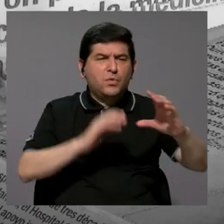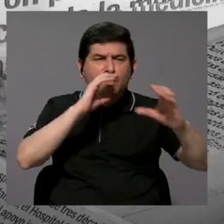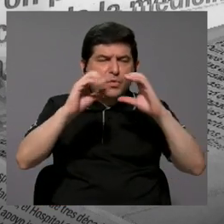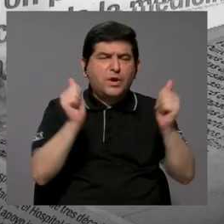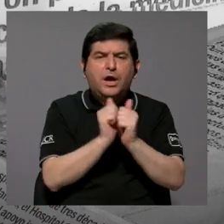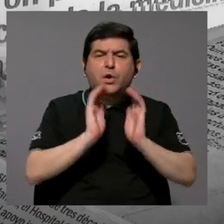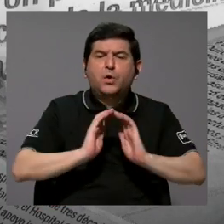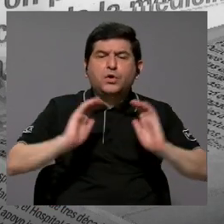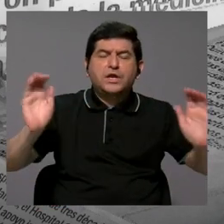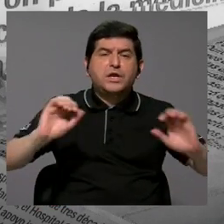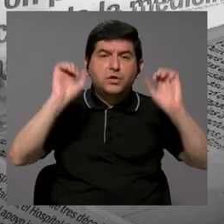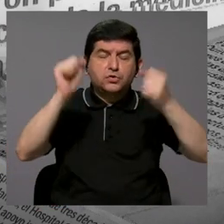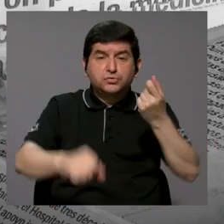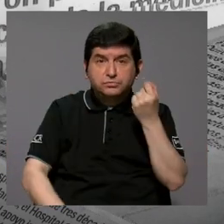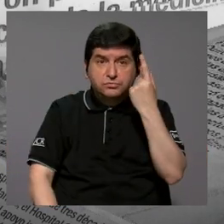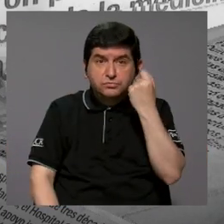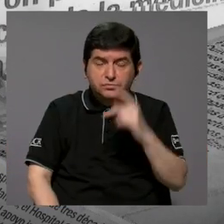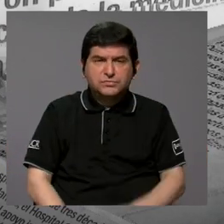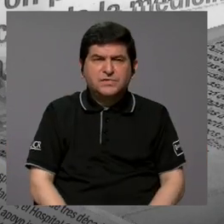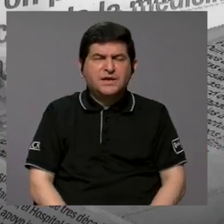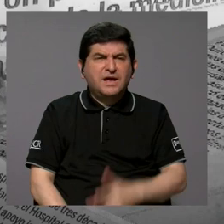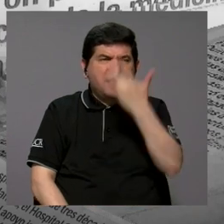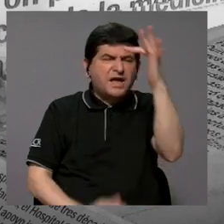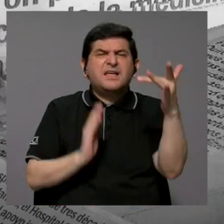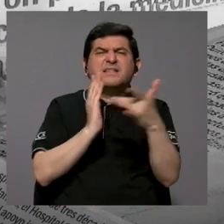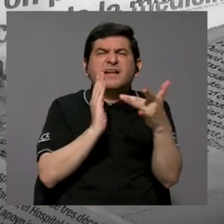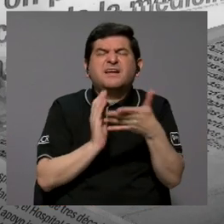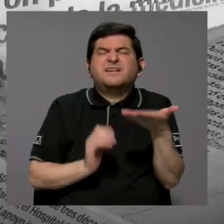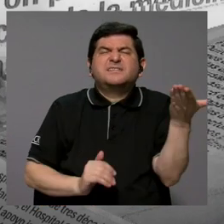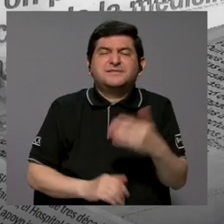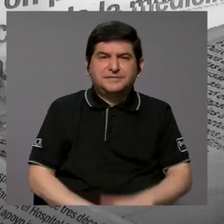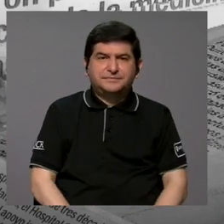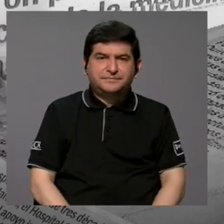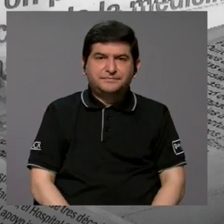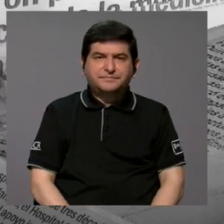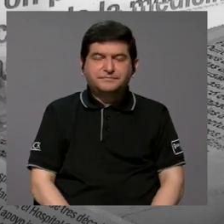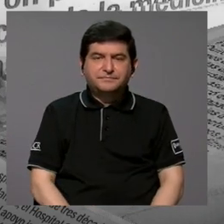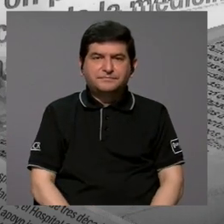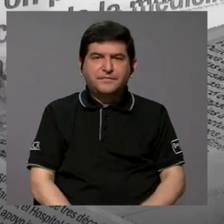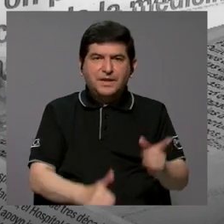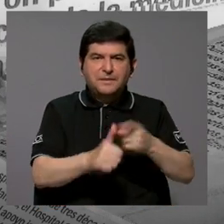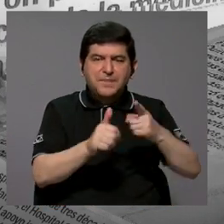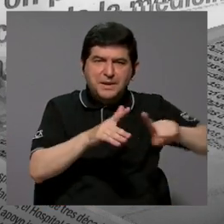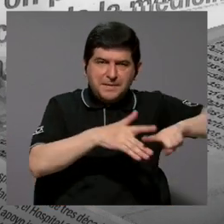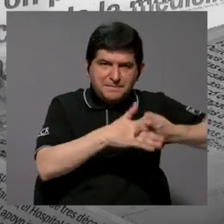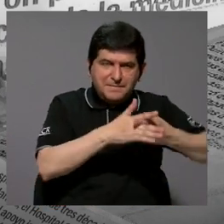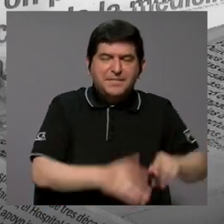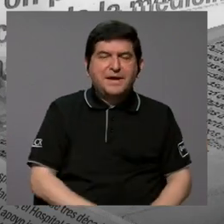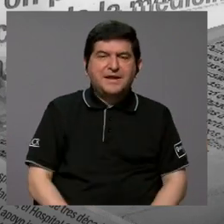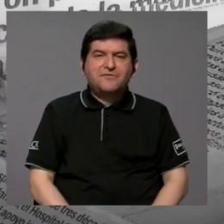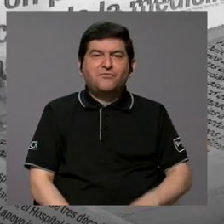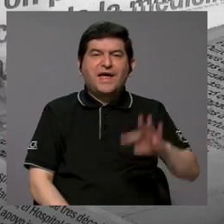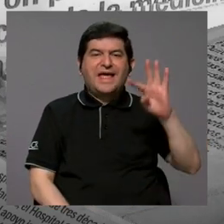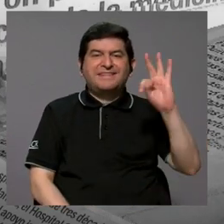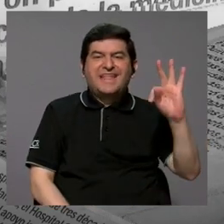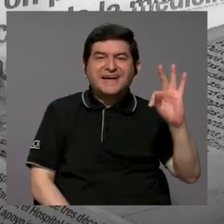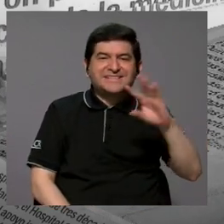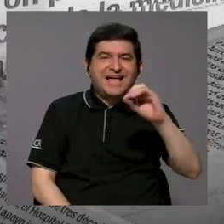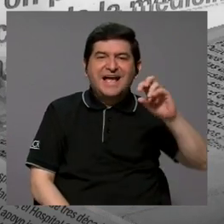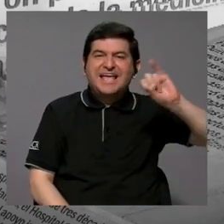conversación con los niños para que ellos puedan entender qué es la inteligencia artificial. Por eso, mi primera introducción fue Tarzán y Jane,